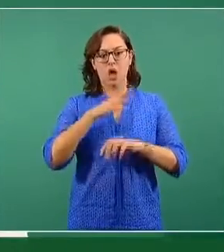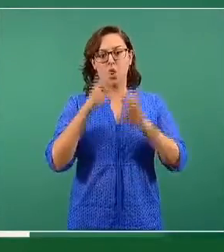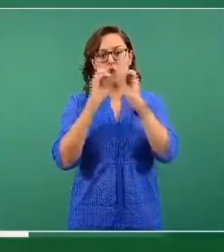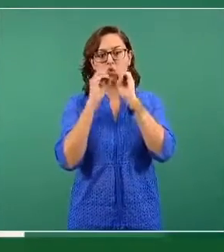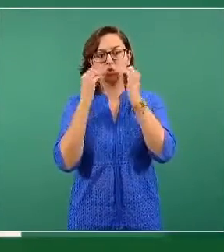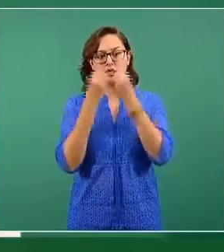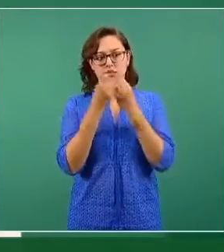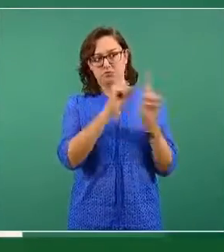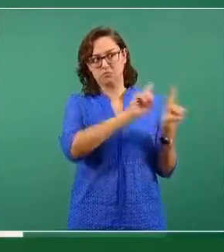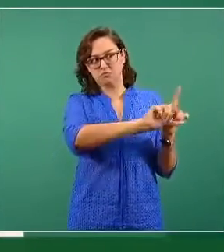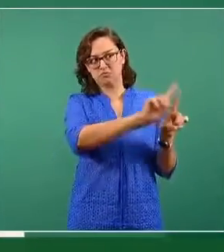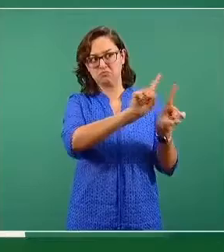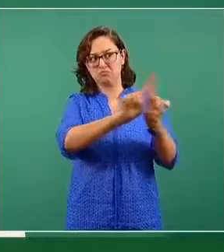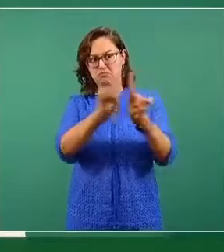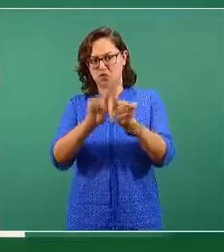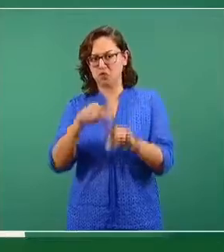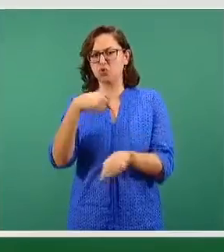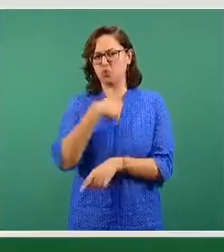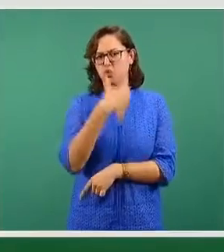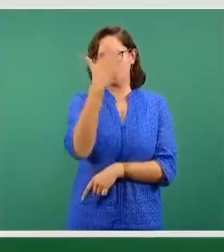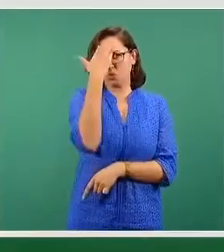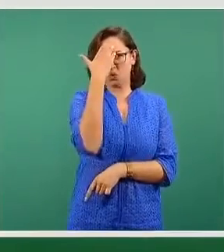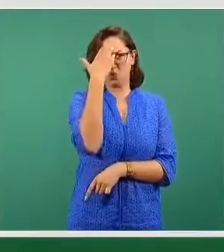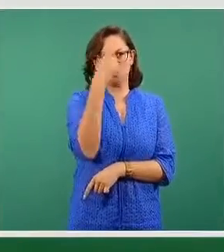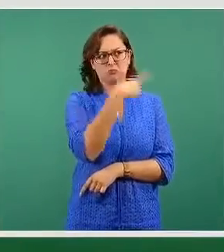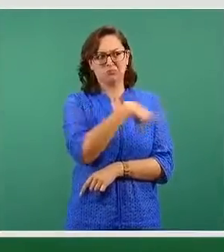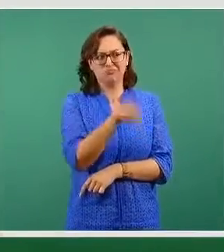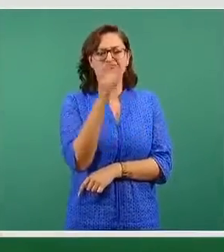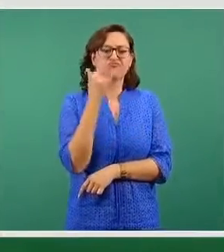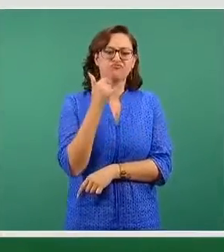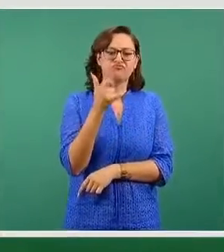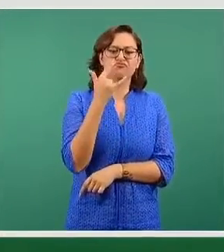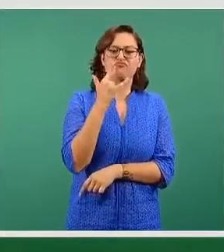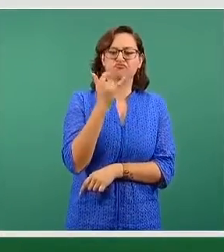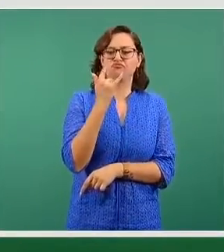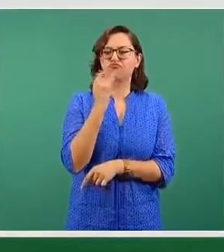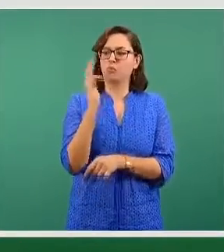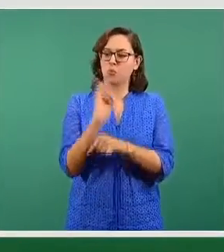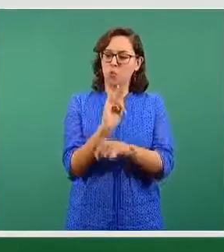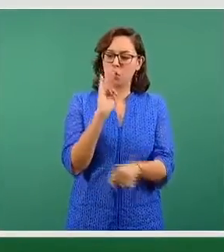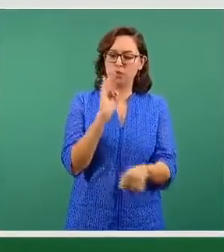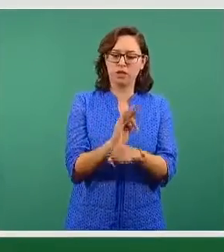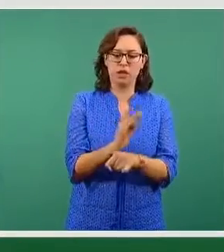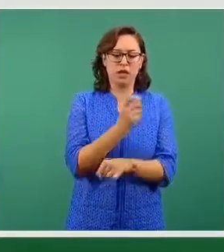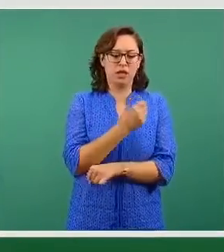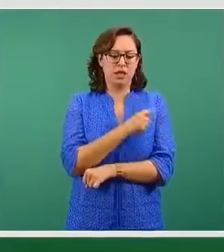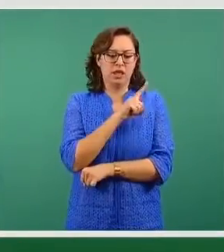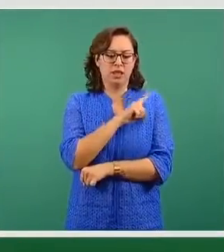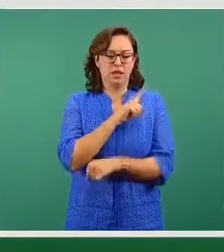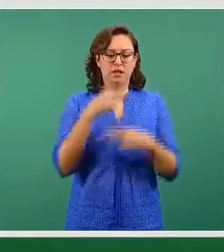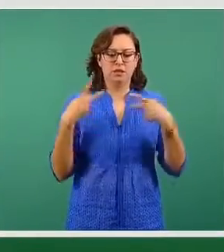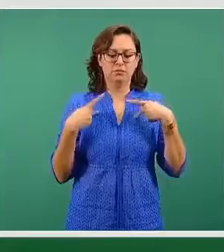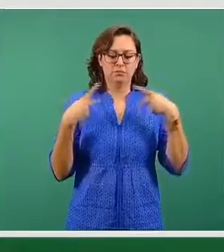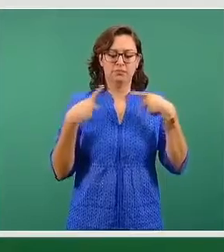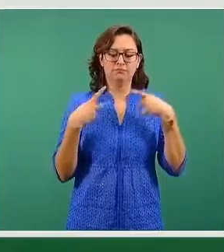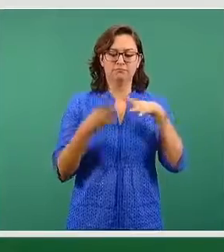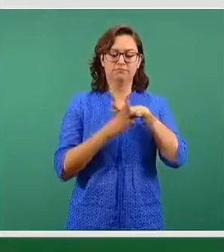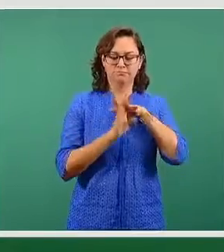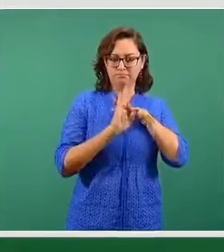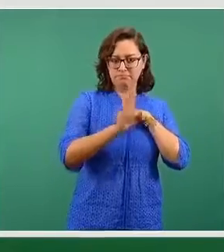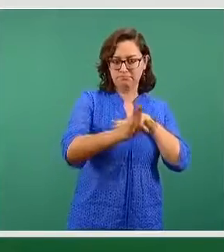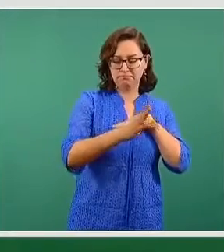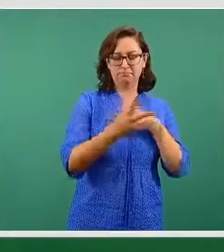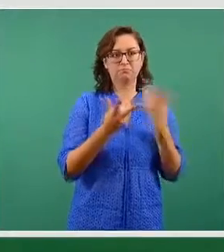tienen una larga trayectoria de participación en la protección de la salud de las personas migrantes